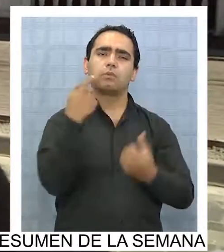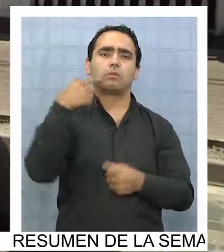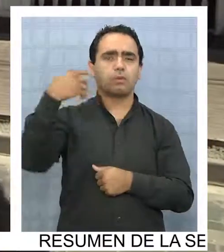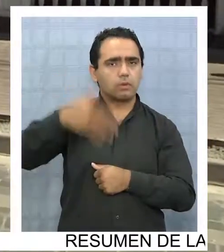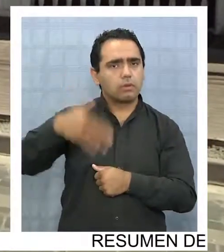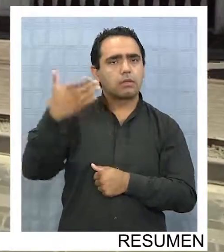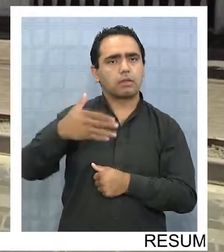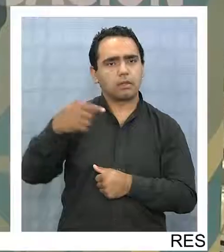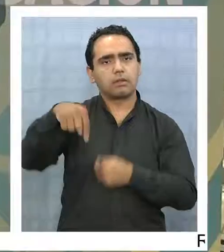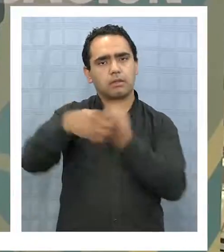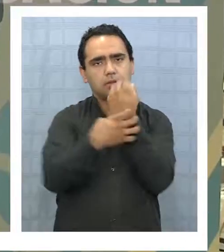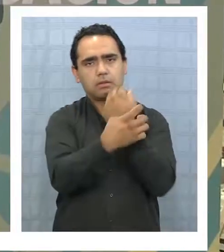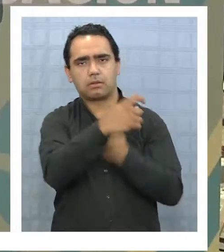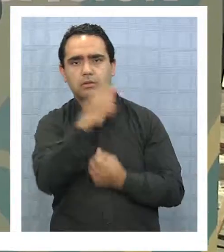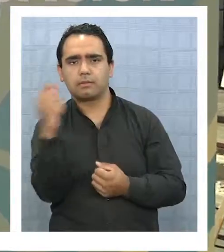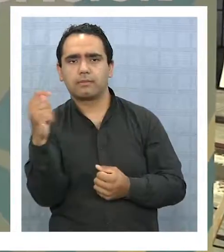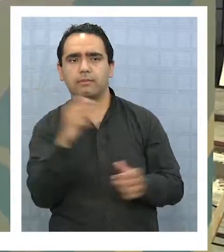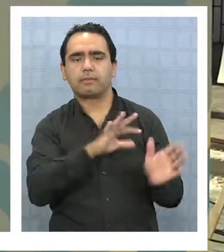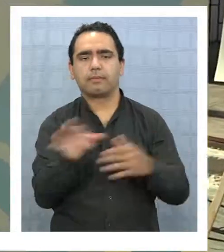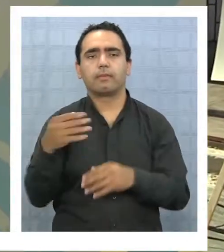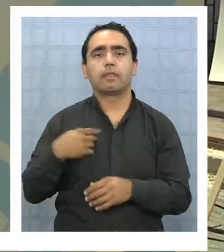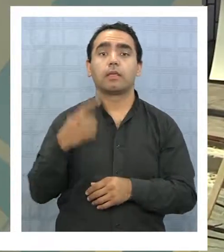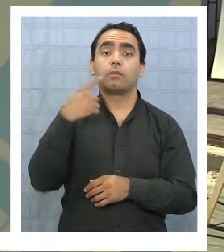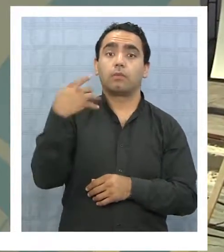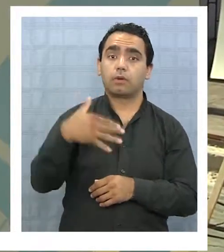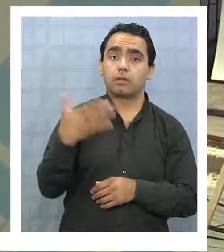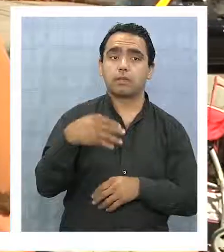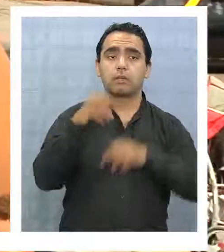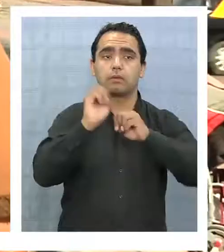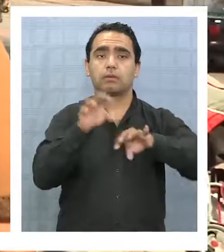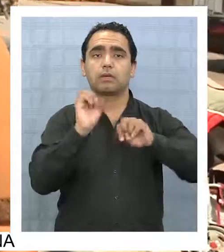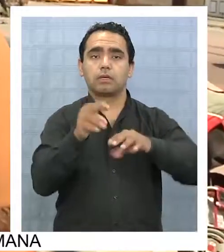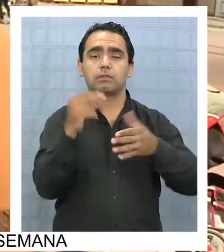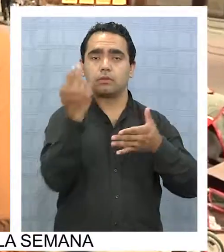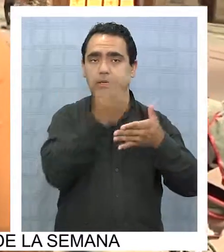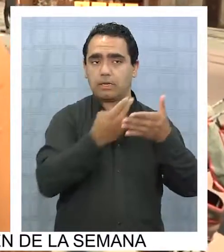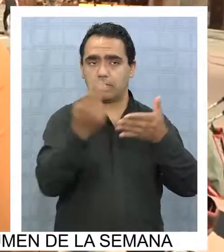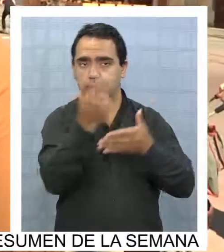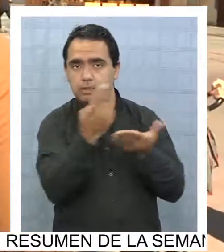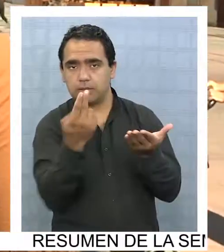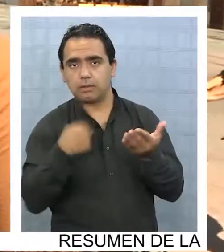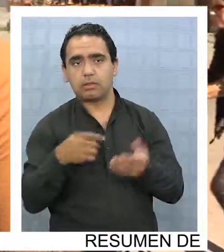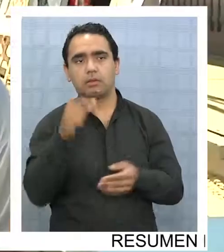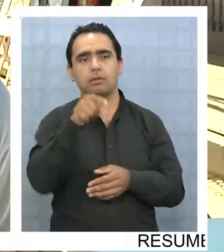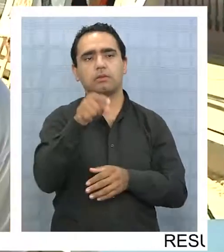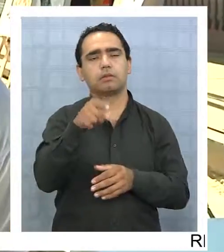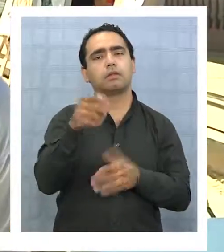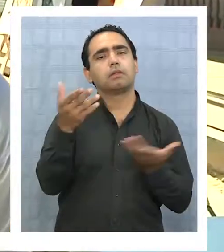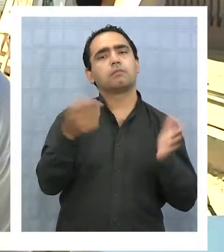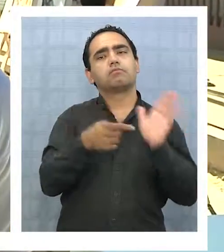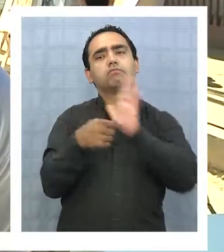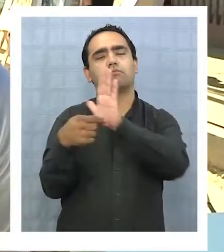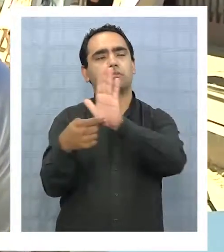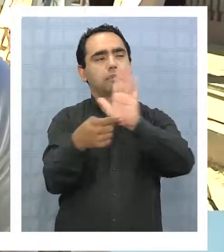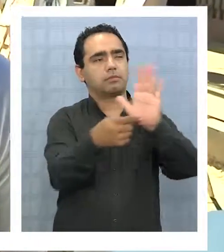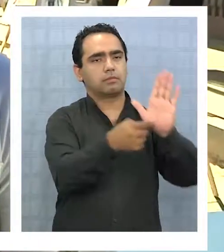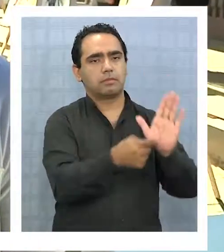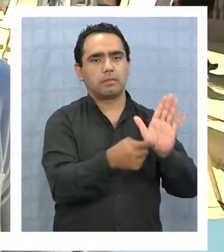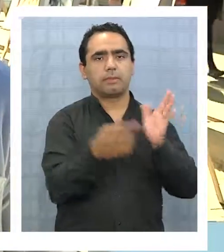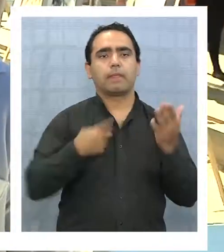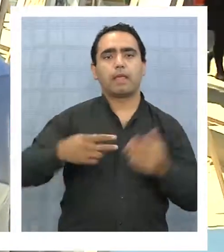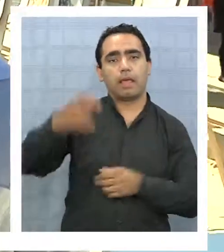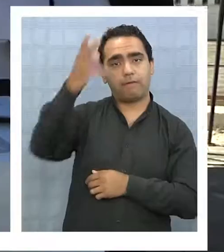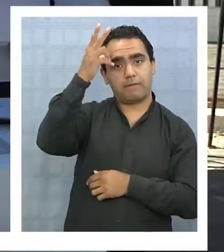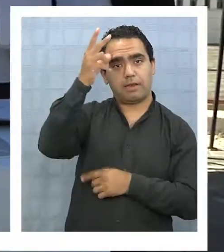que tiene nuestra región. La importancia que tiene la Educación Artística para promover la cultura se vio materializada en esta exposición, siendo el desarrollo de